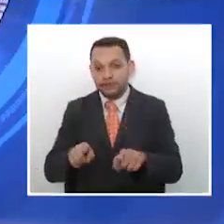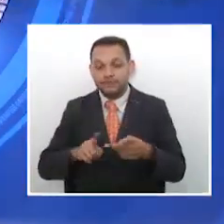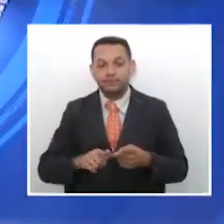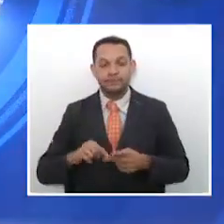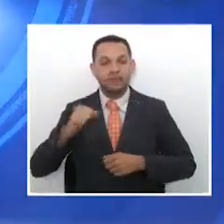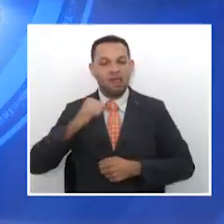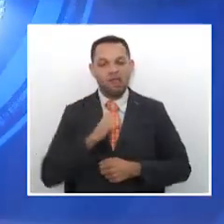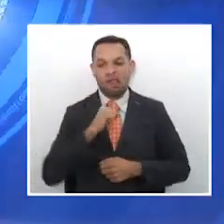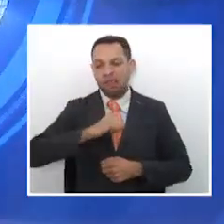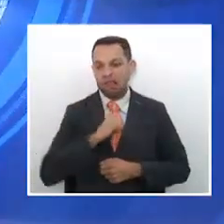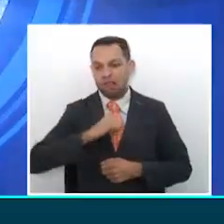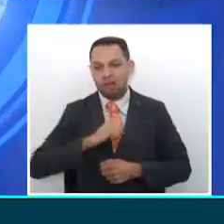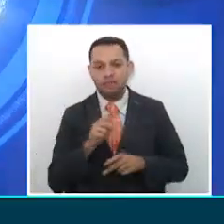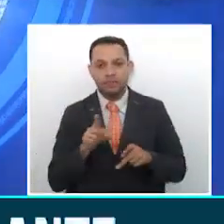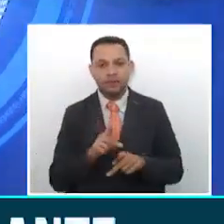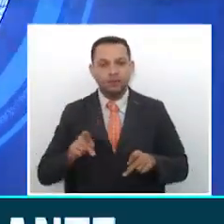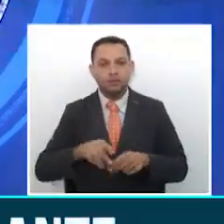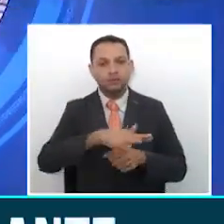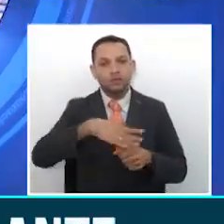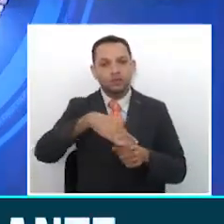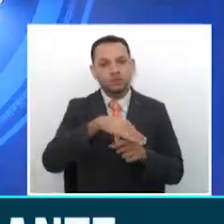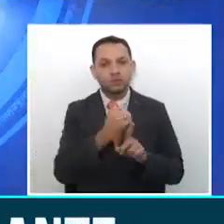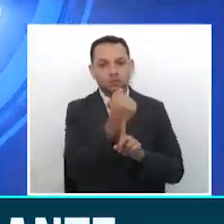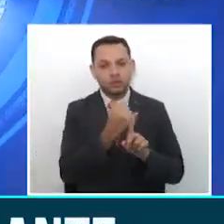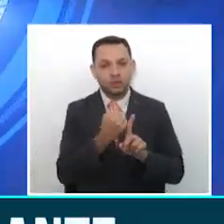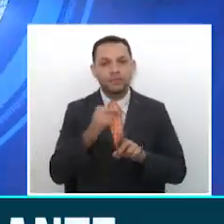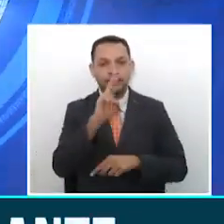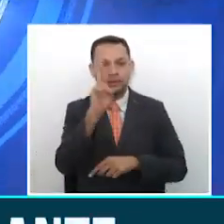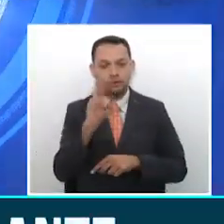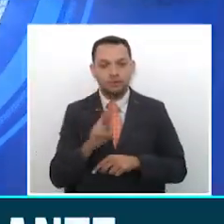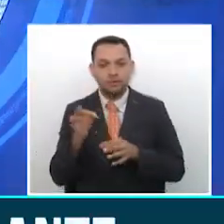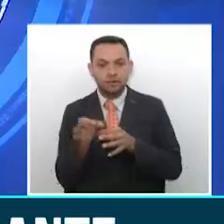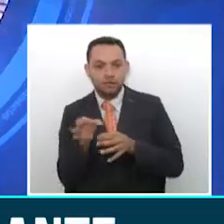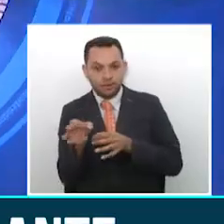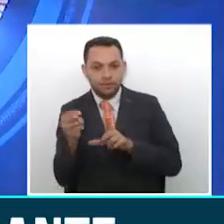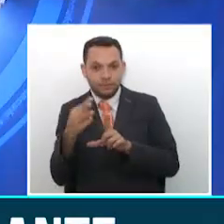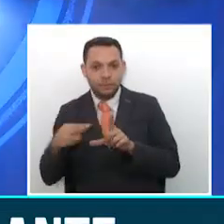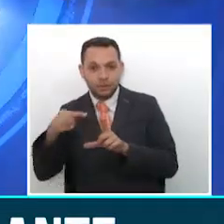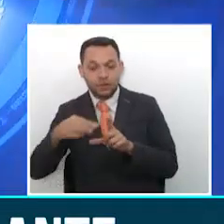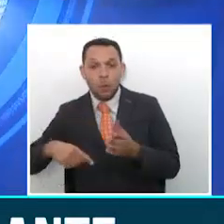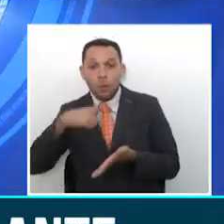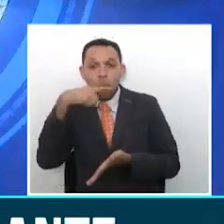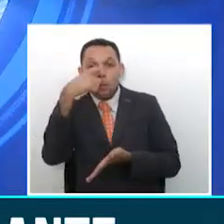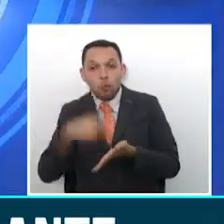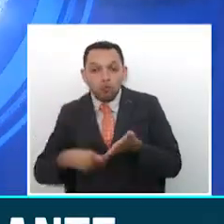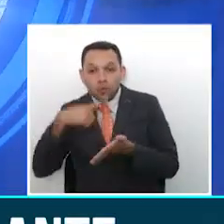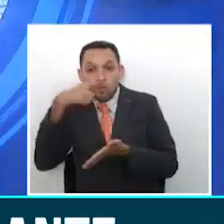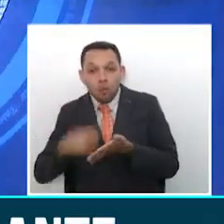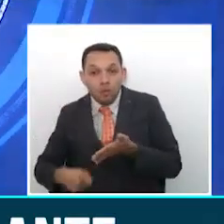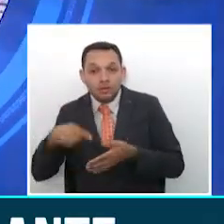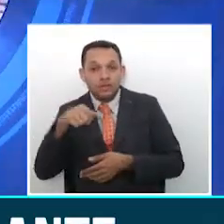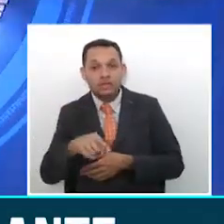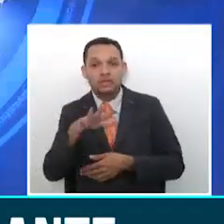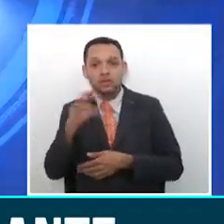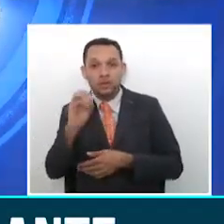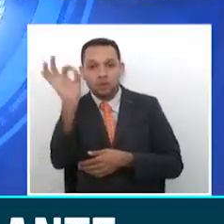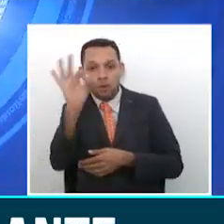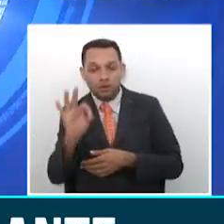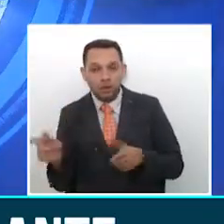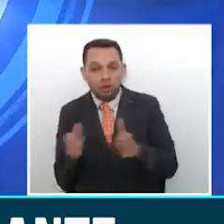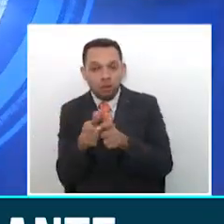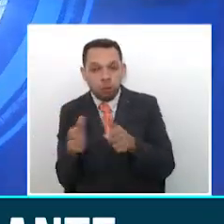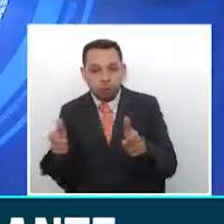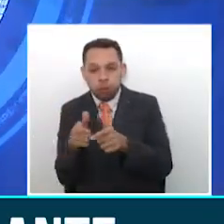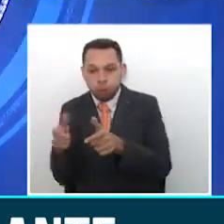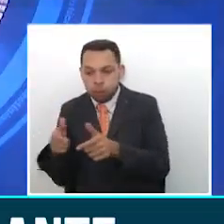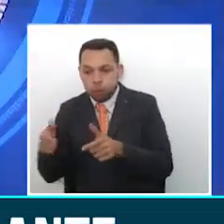sorprendiendo en algunos sectores de la sociedad risaraldense. En Dos Quebradas, las infracciones de tránsito se han incrementado hasta un 50% durante la pandemia.